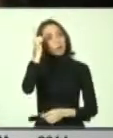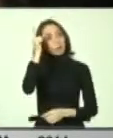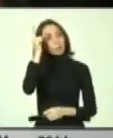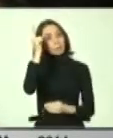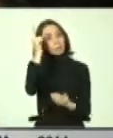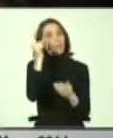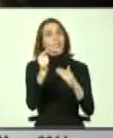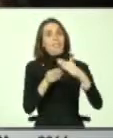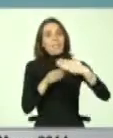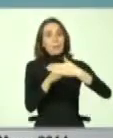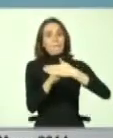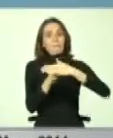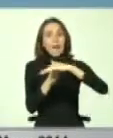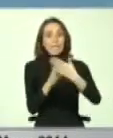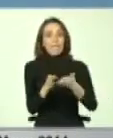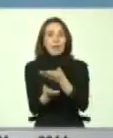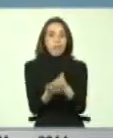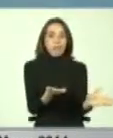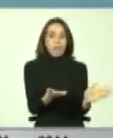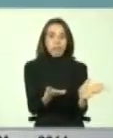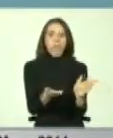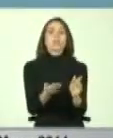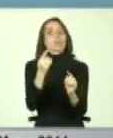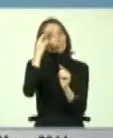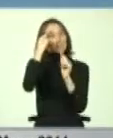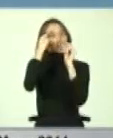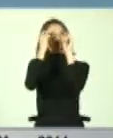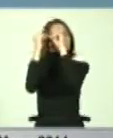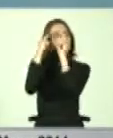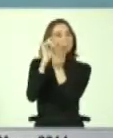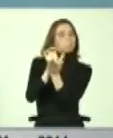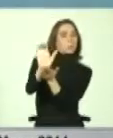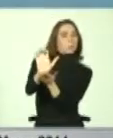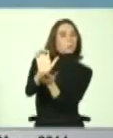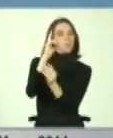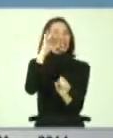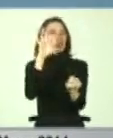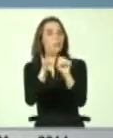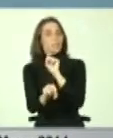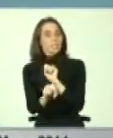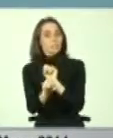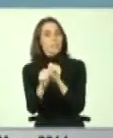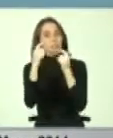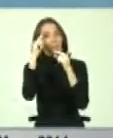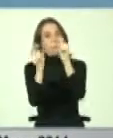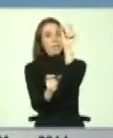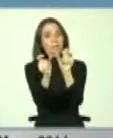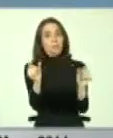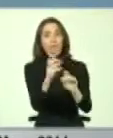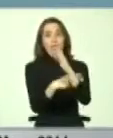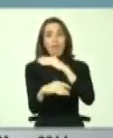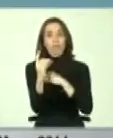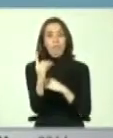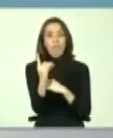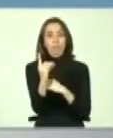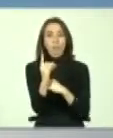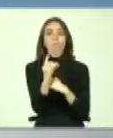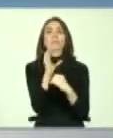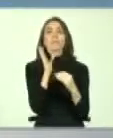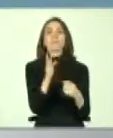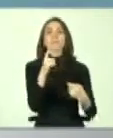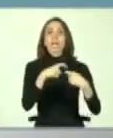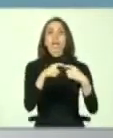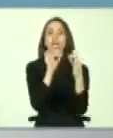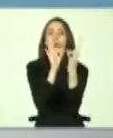eliminación de barreras, de prejuicios, de discriminaciones de cualquier tipo, para las personas con discapacidad son actos concretos